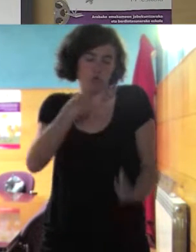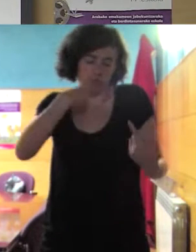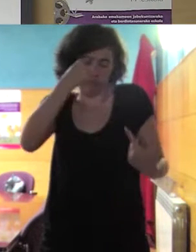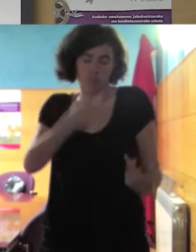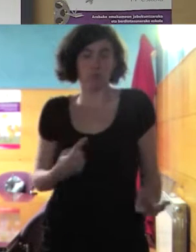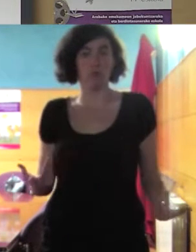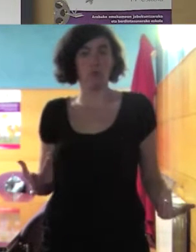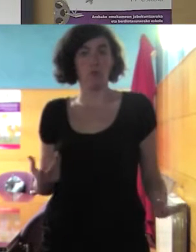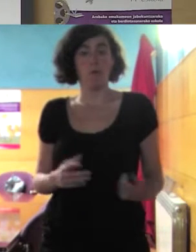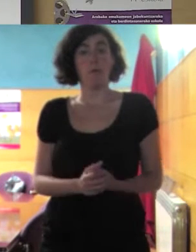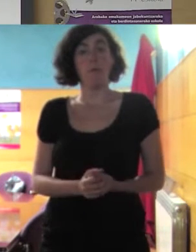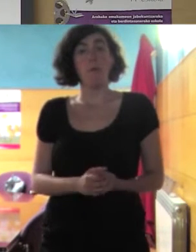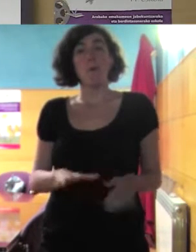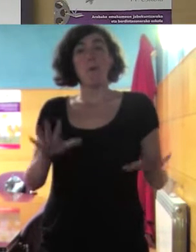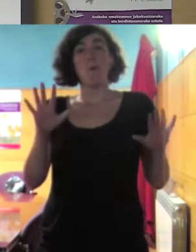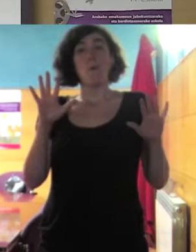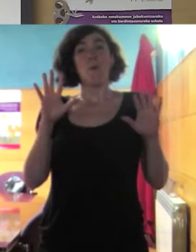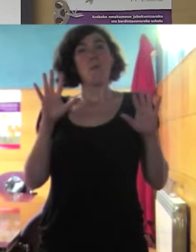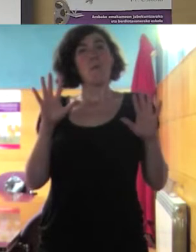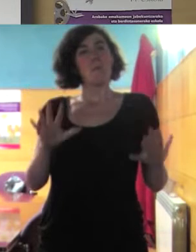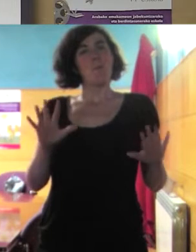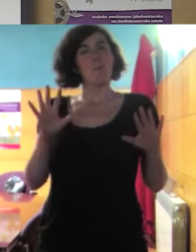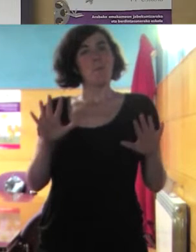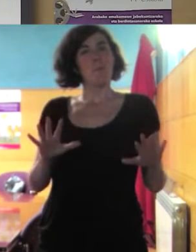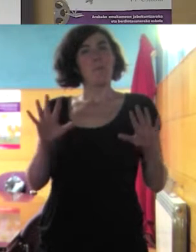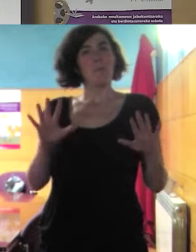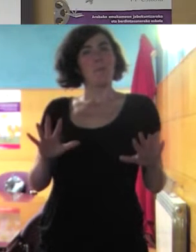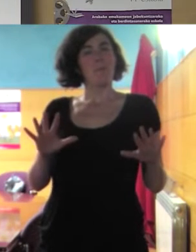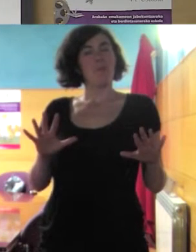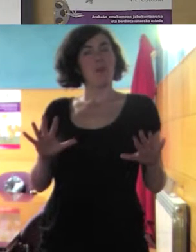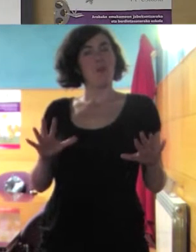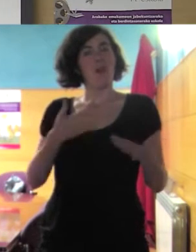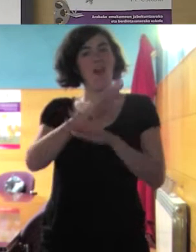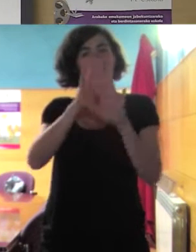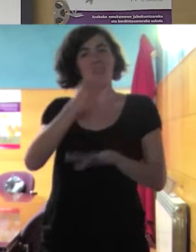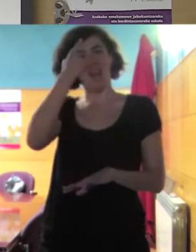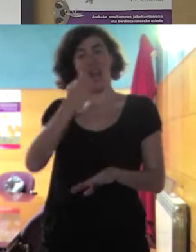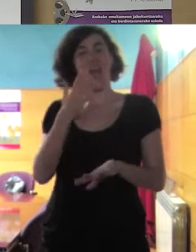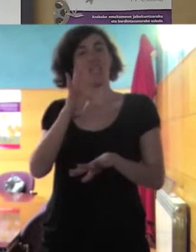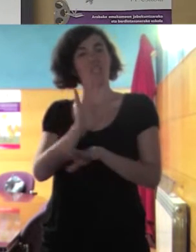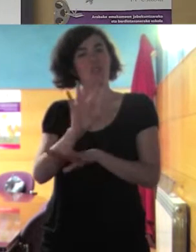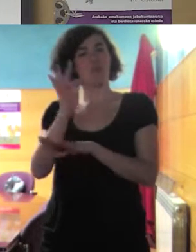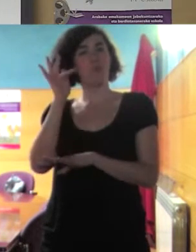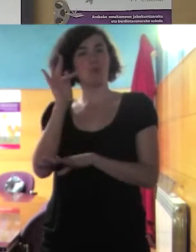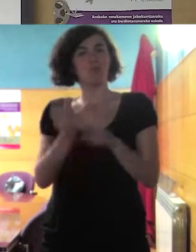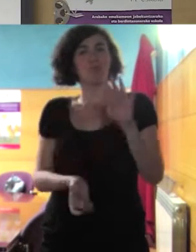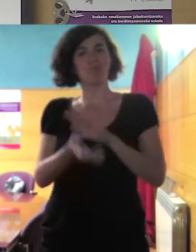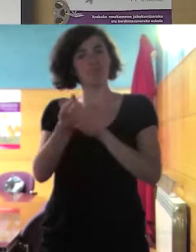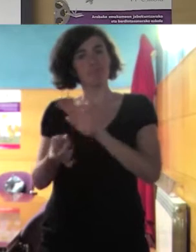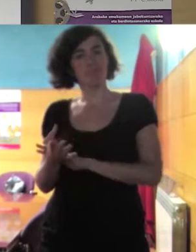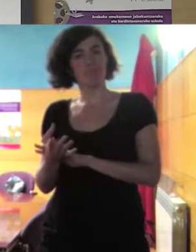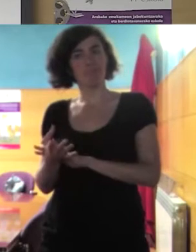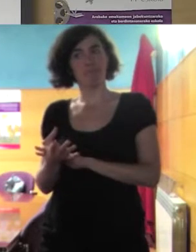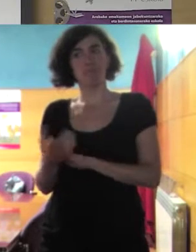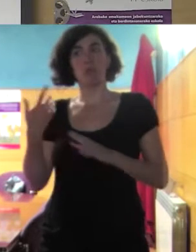estos modos de funcionar generan actitudes que nos interesan que pueden ser interculturales y yo creo que ya lo